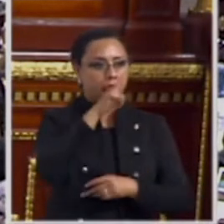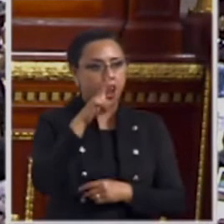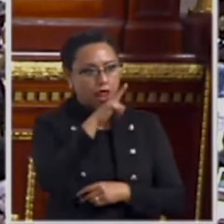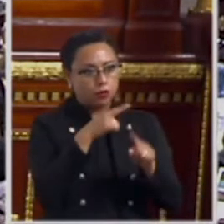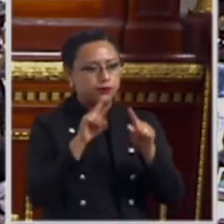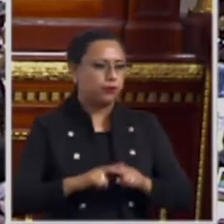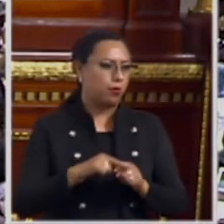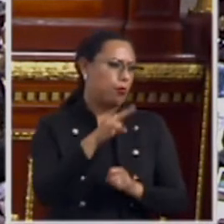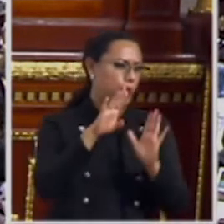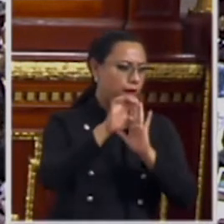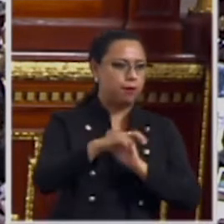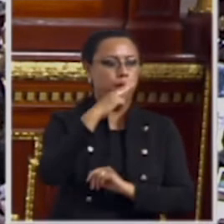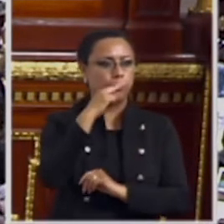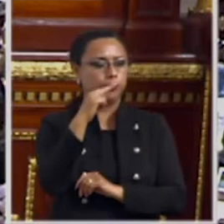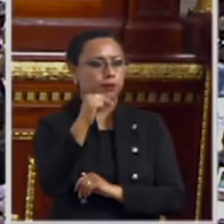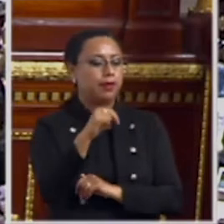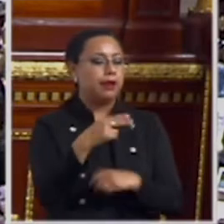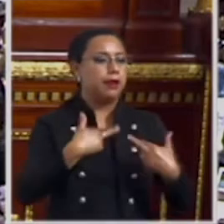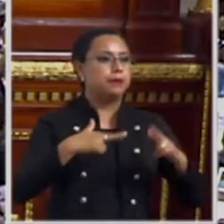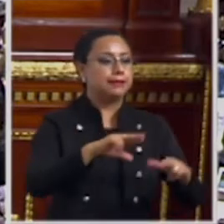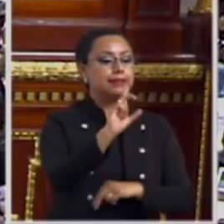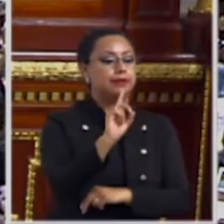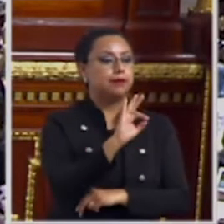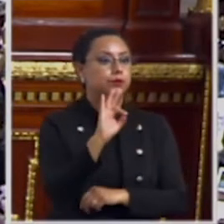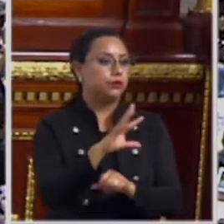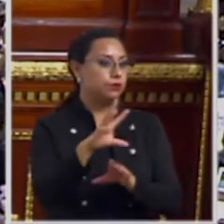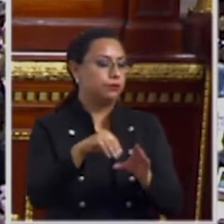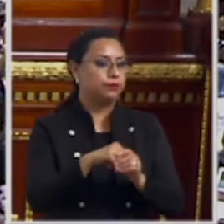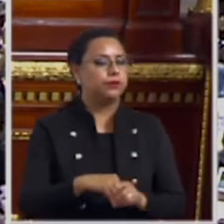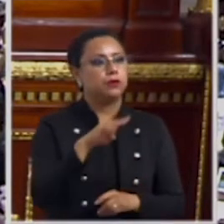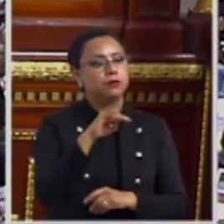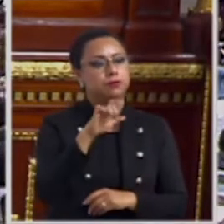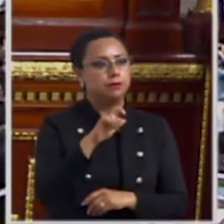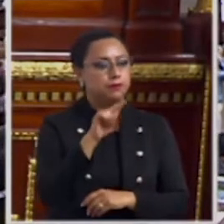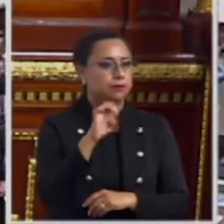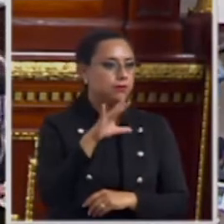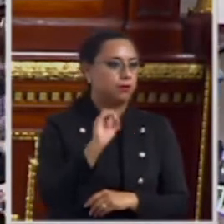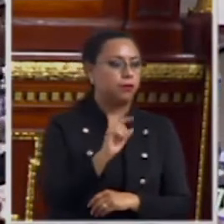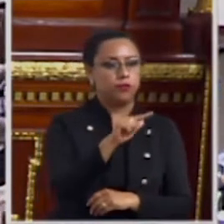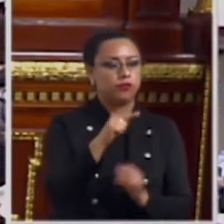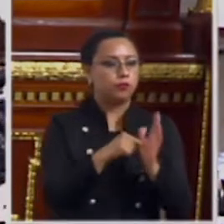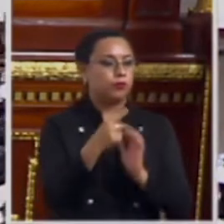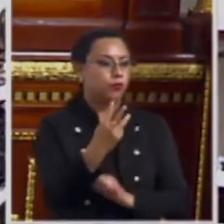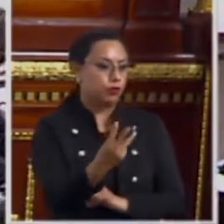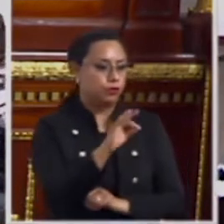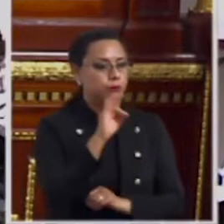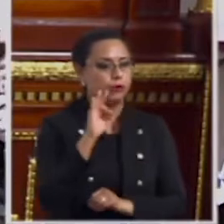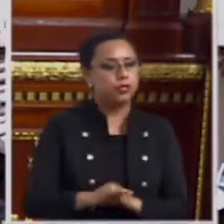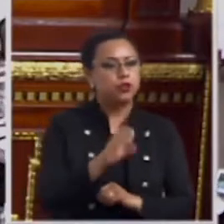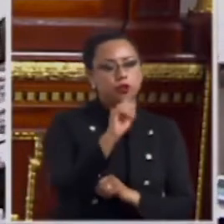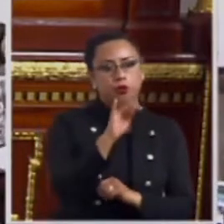náhuatl, cuyos hablantes representan casi el 30% del total, el mixteco con el 12.3%, otomí 10